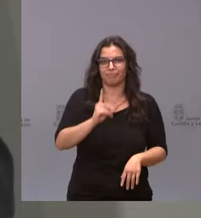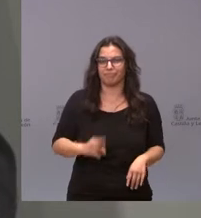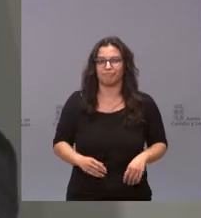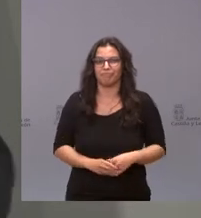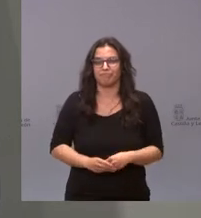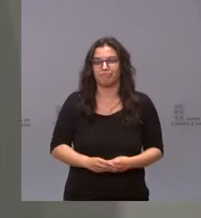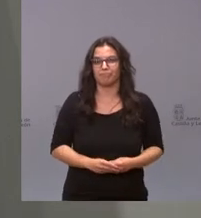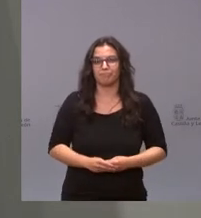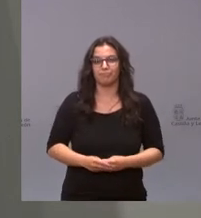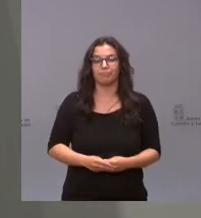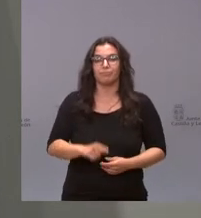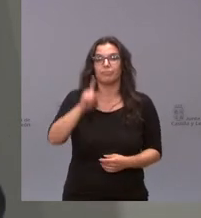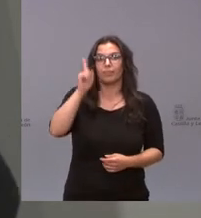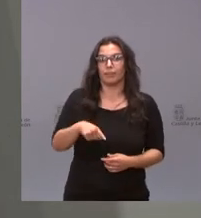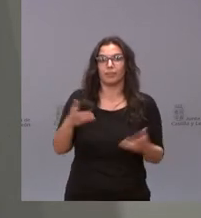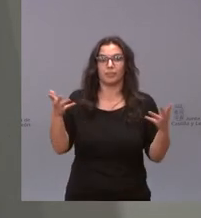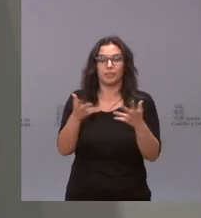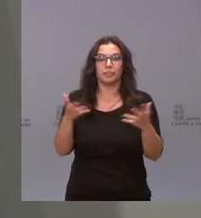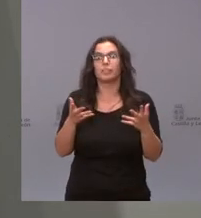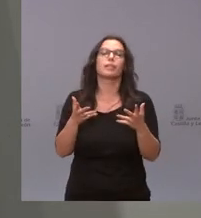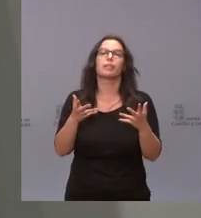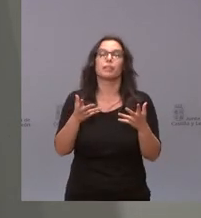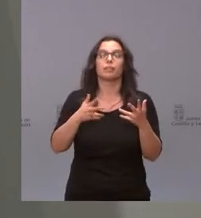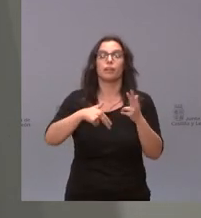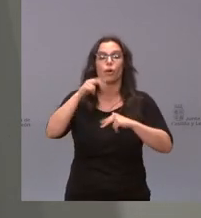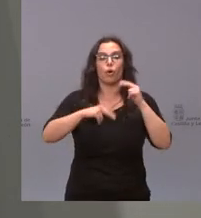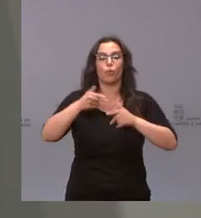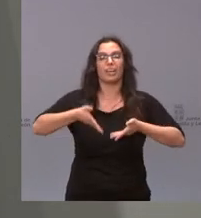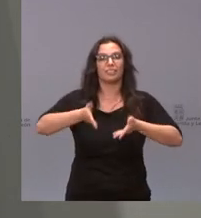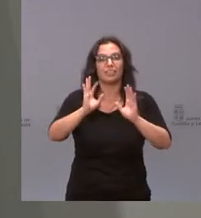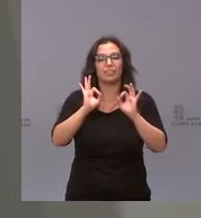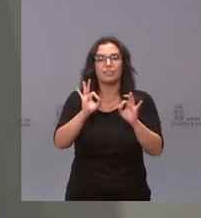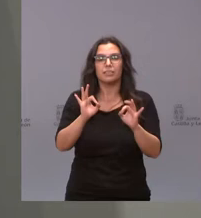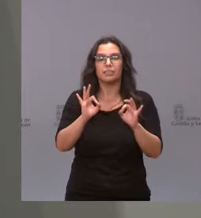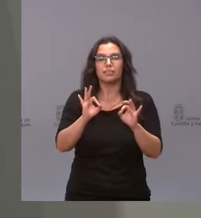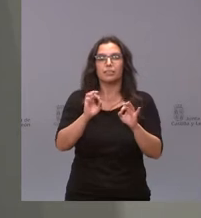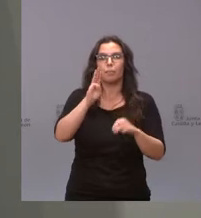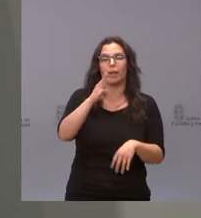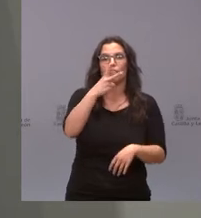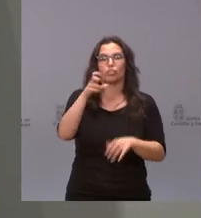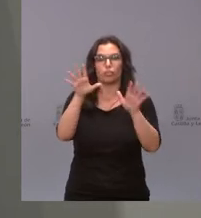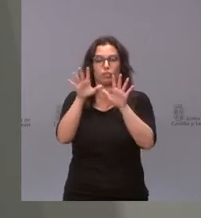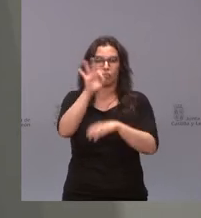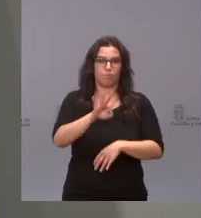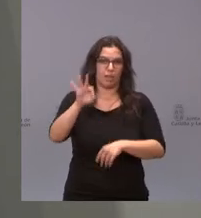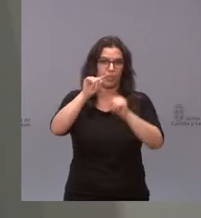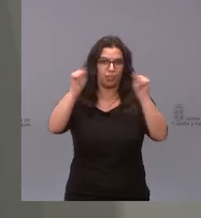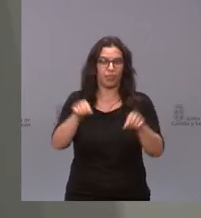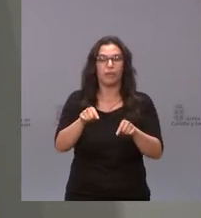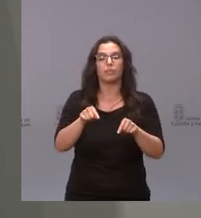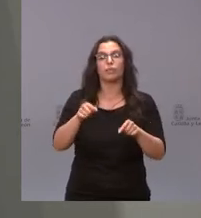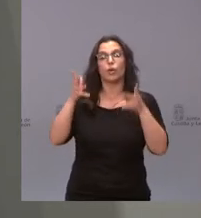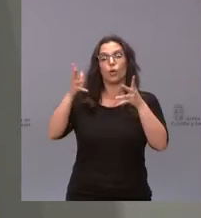contrata de emergencia las obras en la carretera P210, la provincia de Valencia. El Consejo de Gobierno